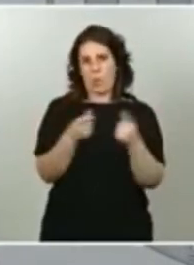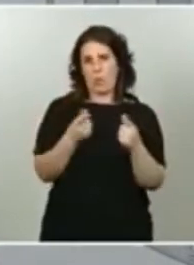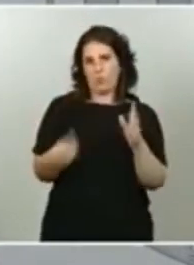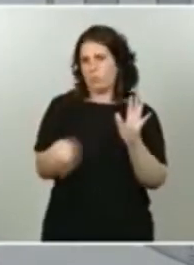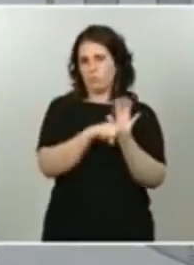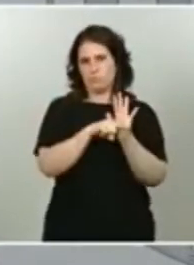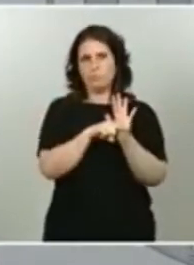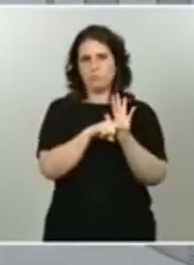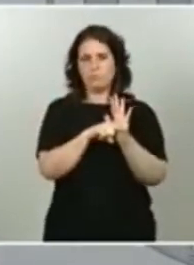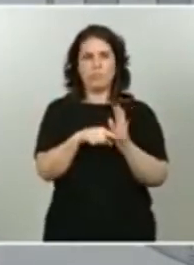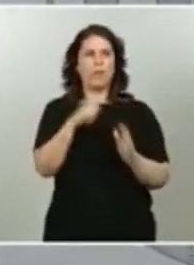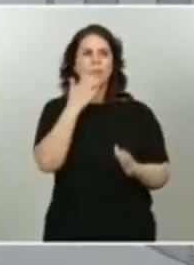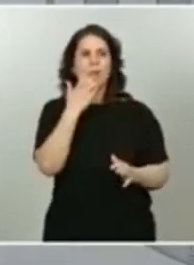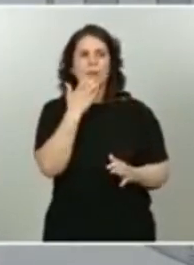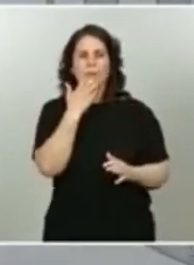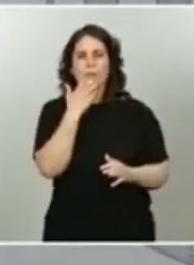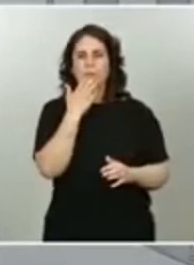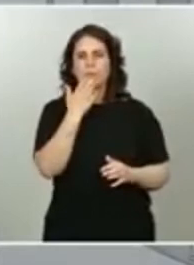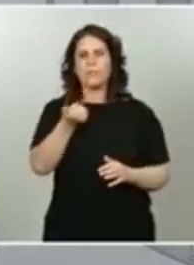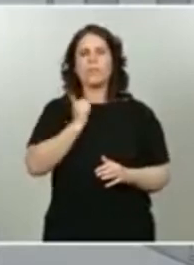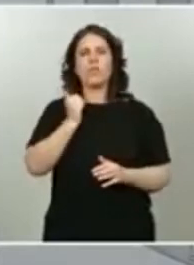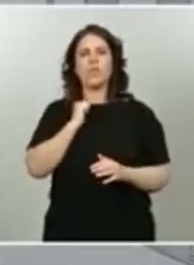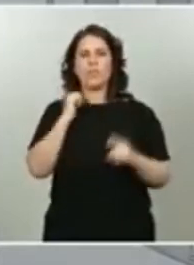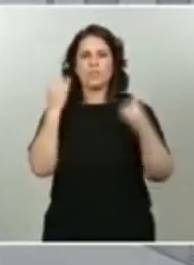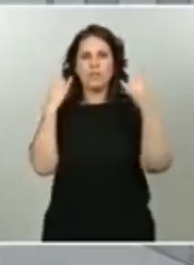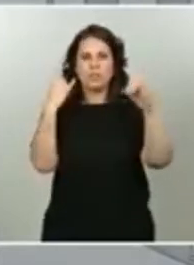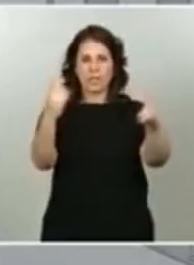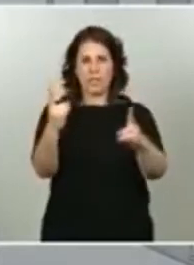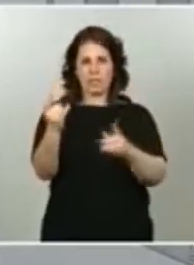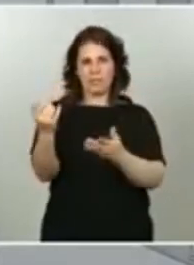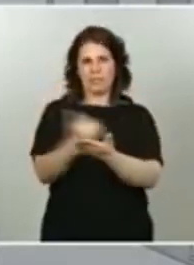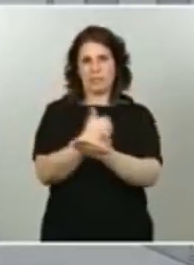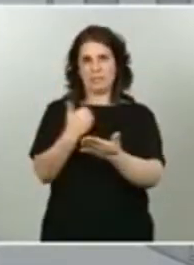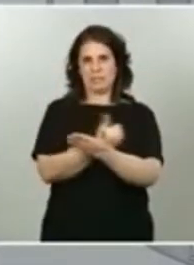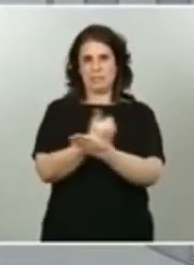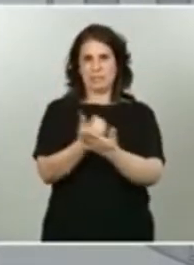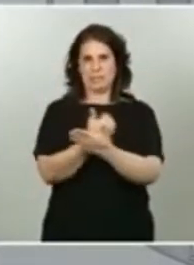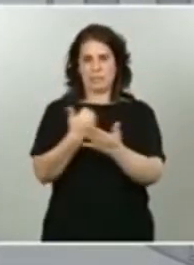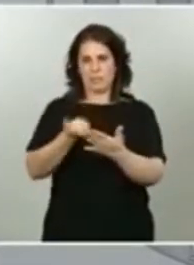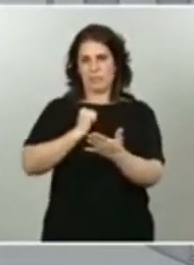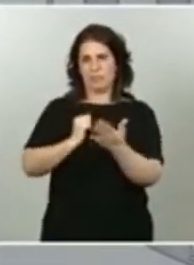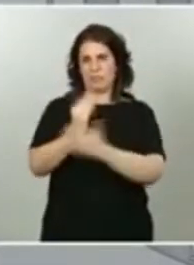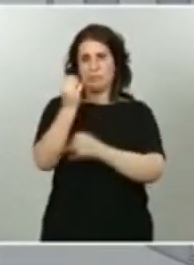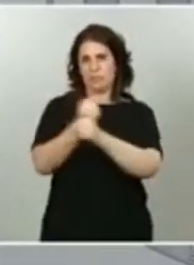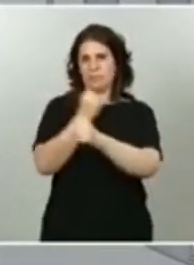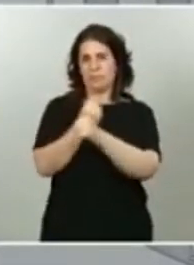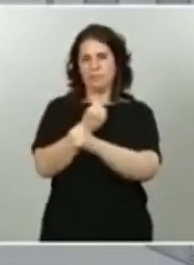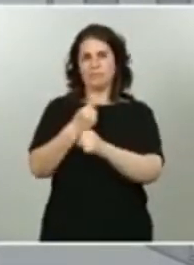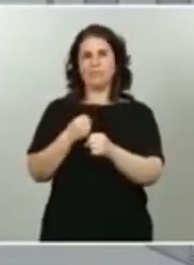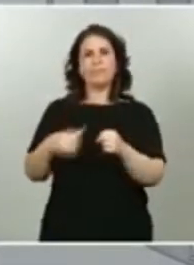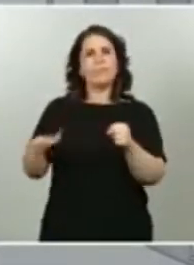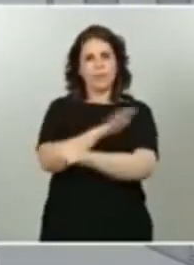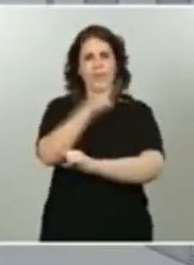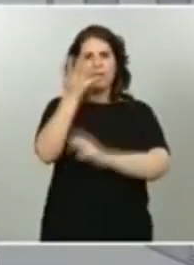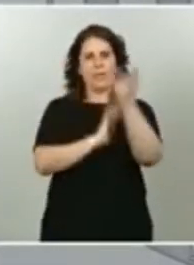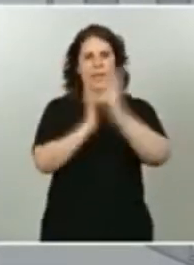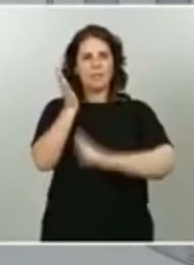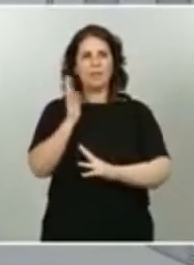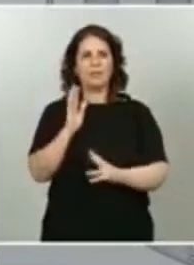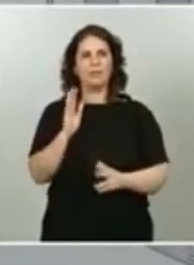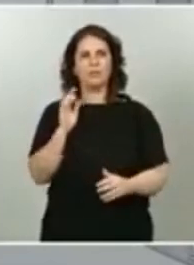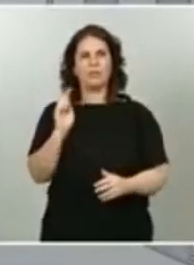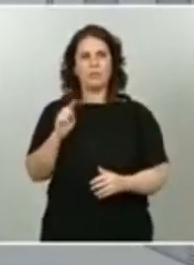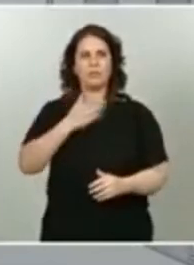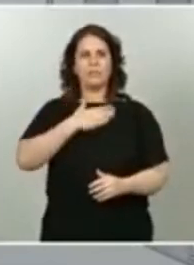el de explotaciones forestales, ofreciendo una cobertura de estos incendios a las masas forestales de titularidad